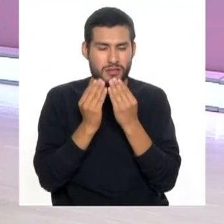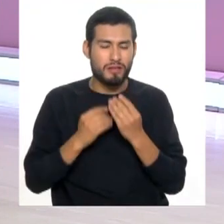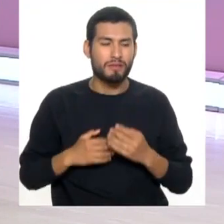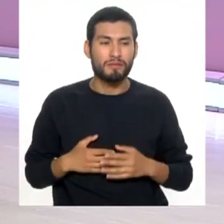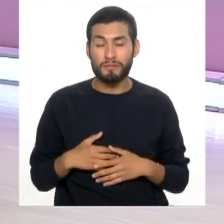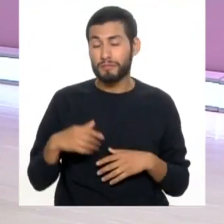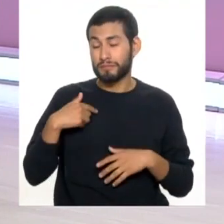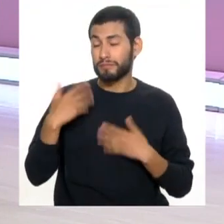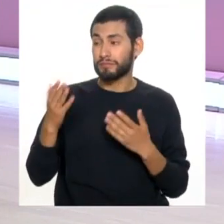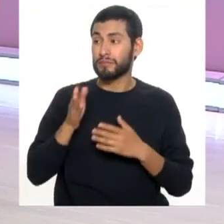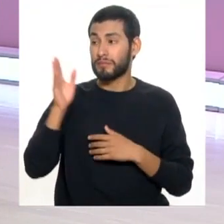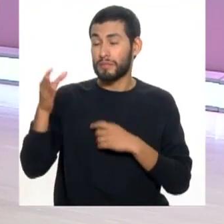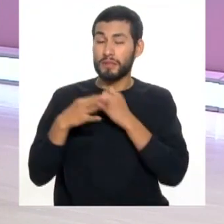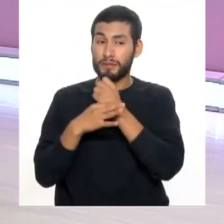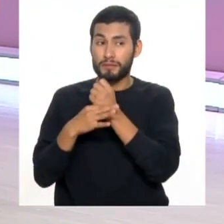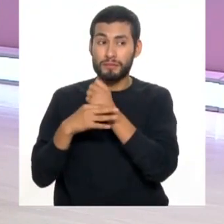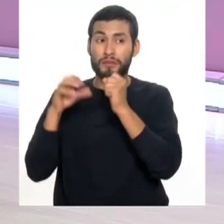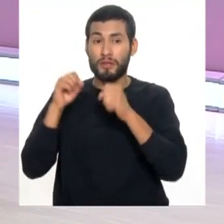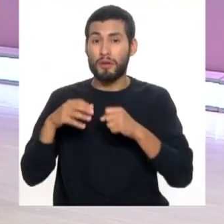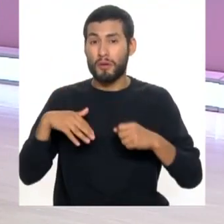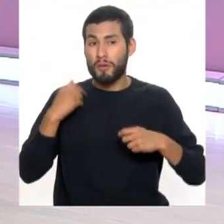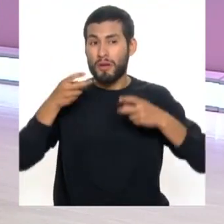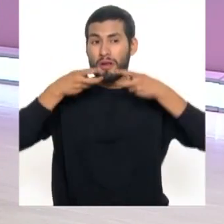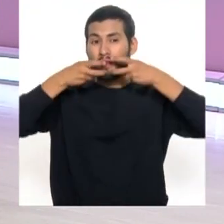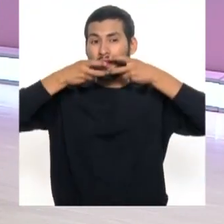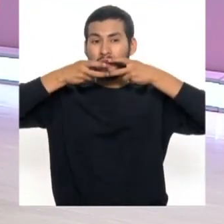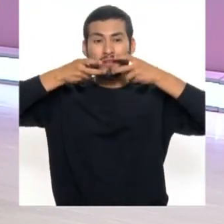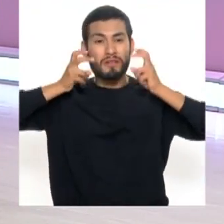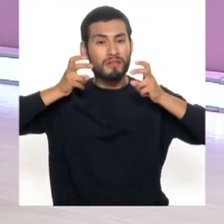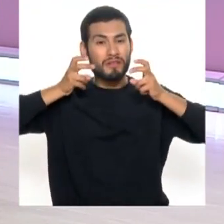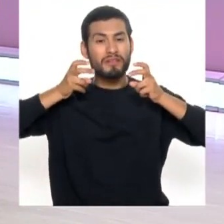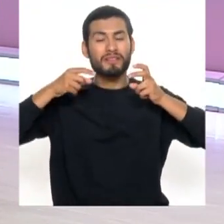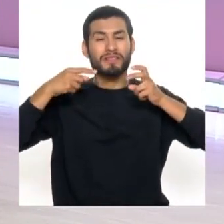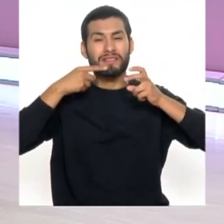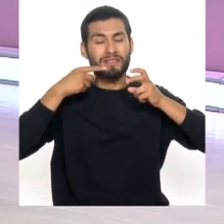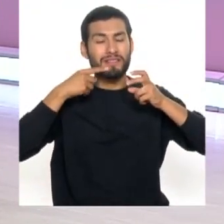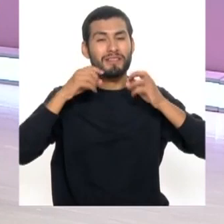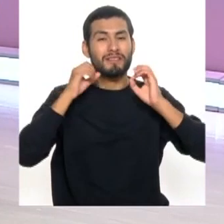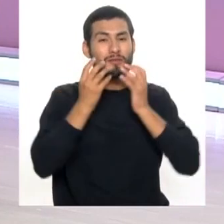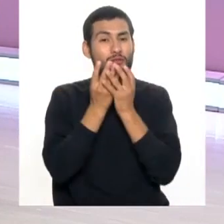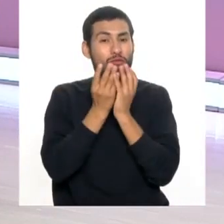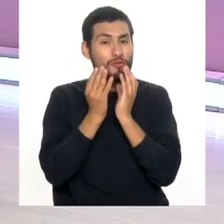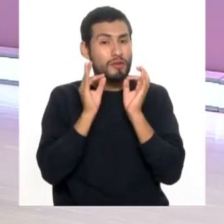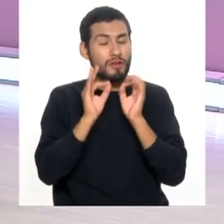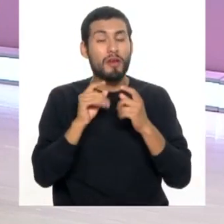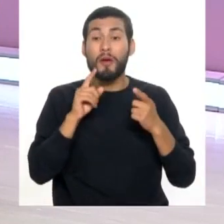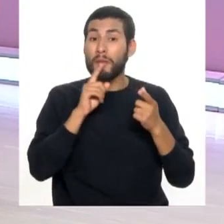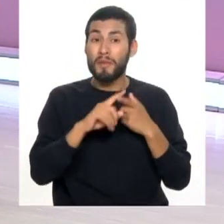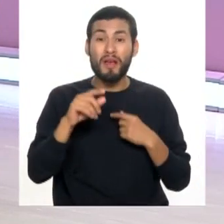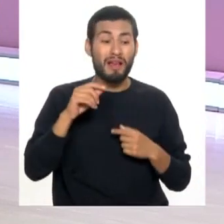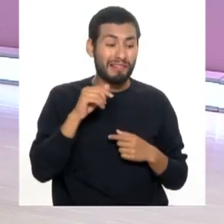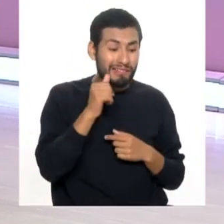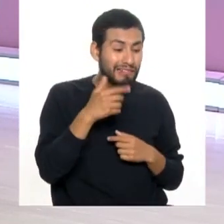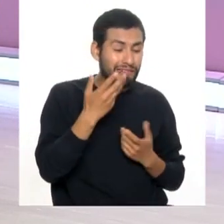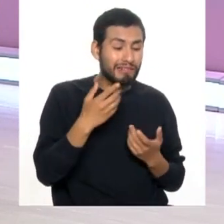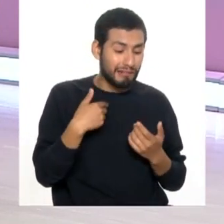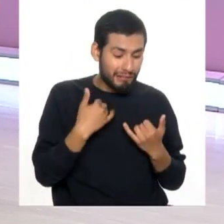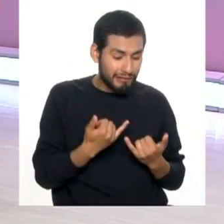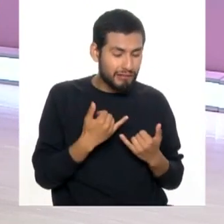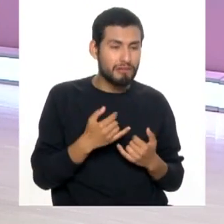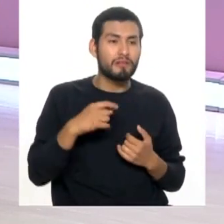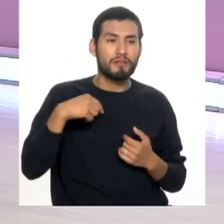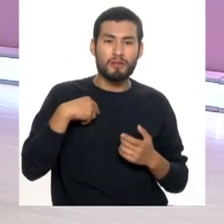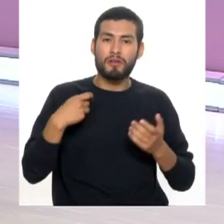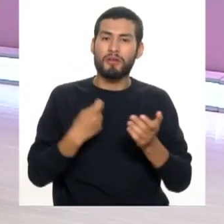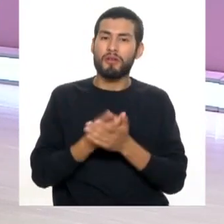imagino que voy al ortodoncista para que seguramente me haga... Los espacios del caso, pero si es para mañana, bueno, voy, compro